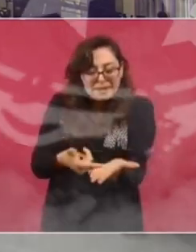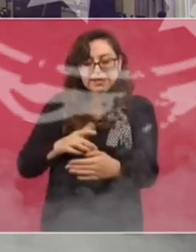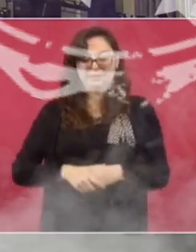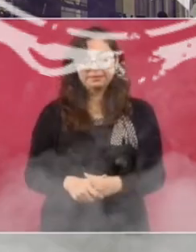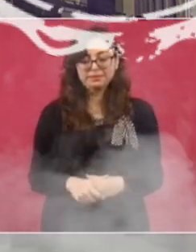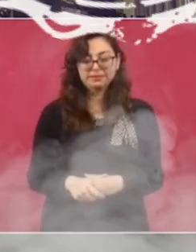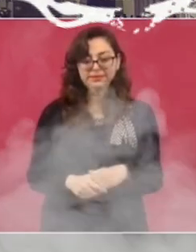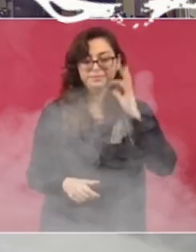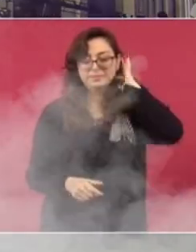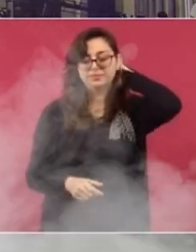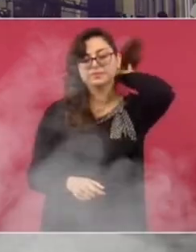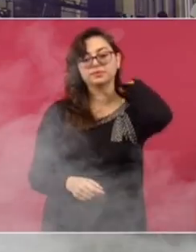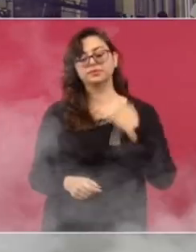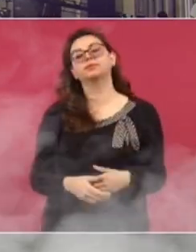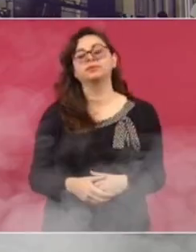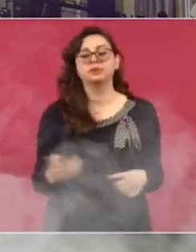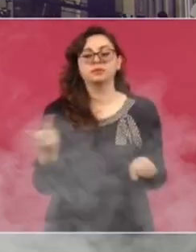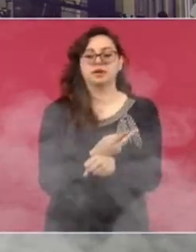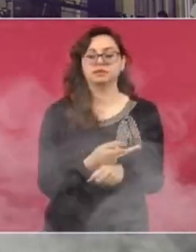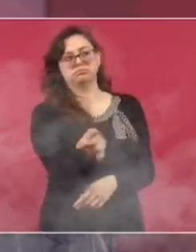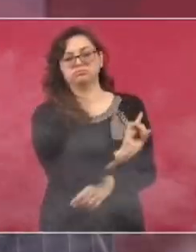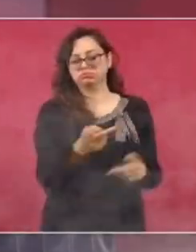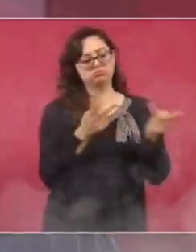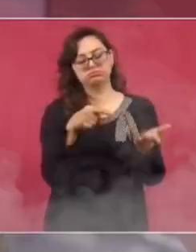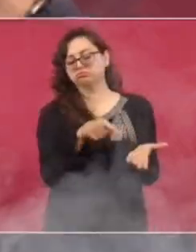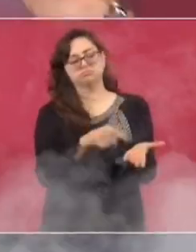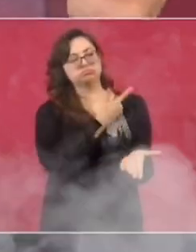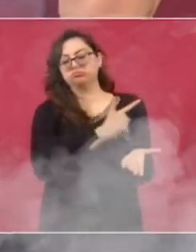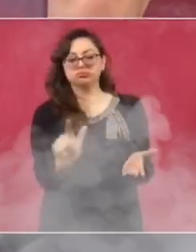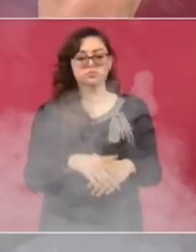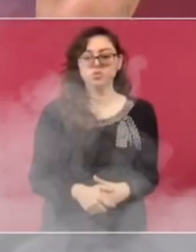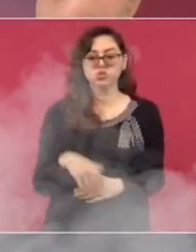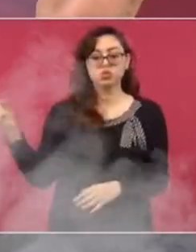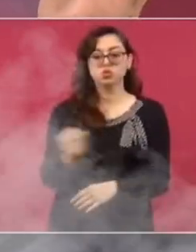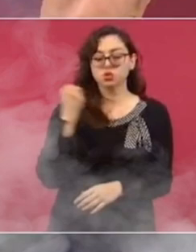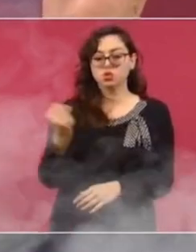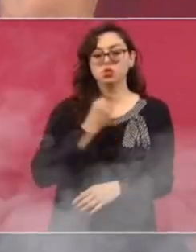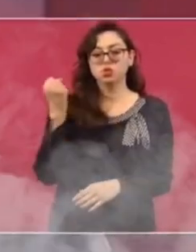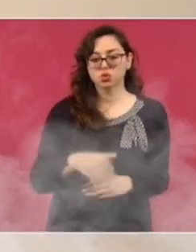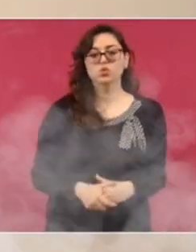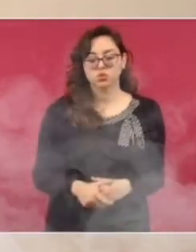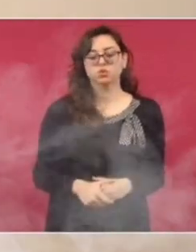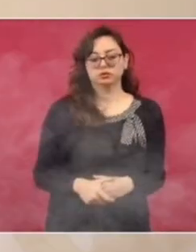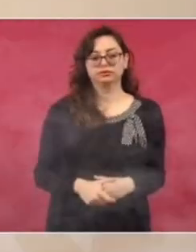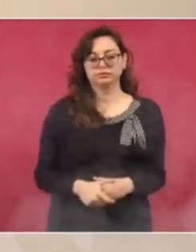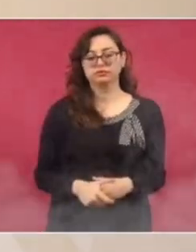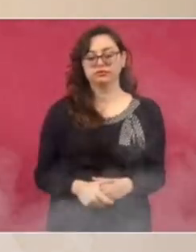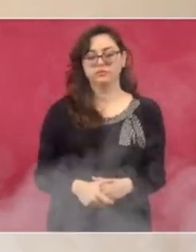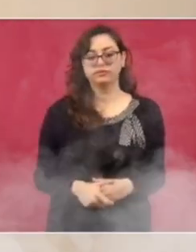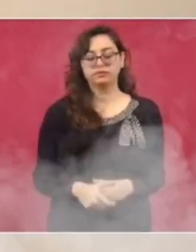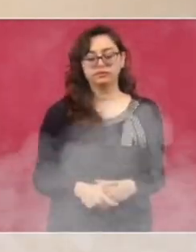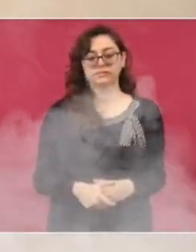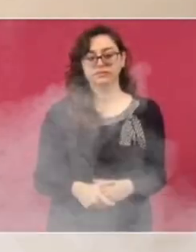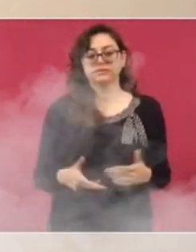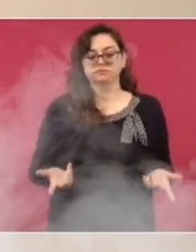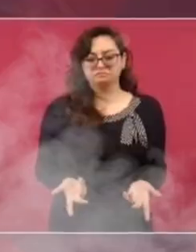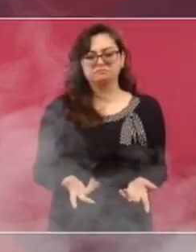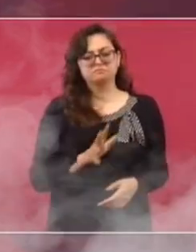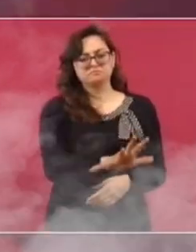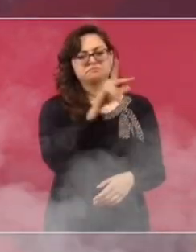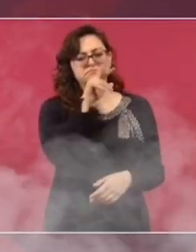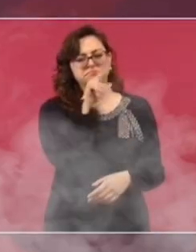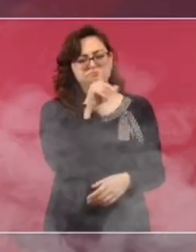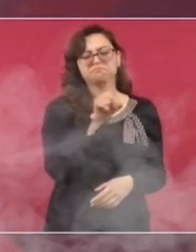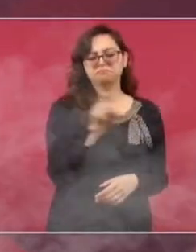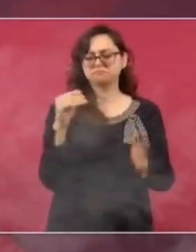La gente, mediante una consulta, dice no y nos salvó. ¿Por qué? Pagamos los 100 mil millones,